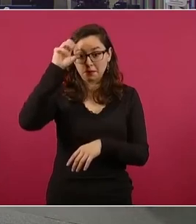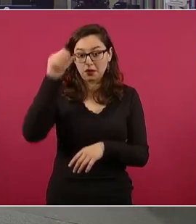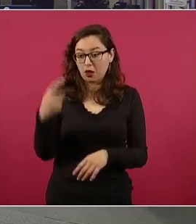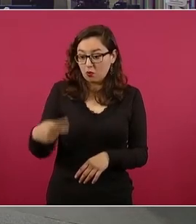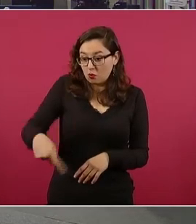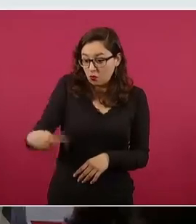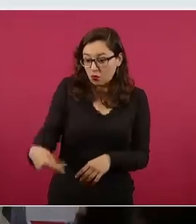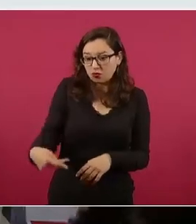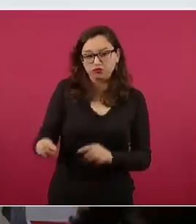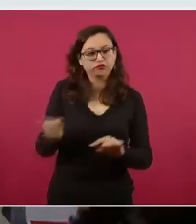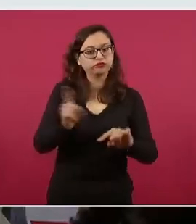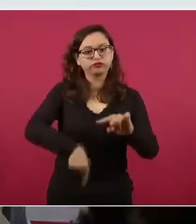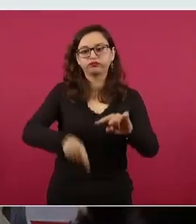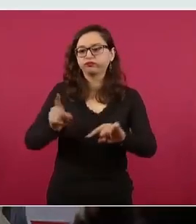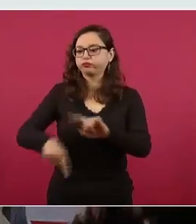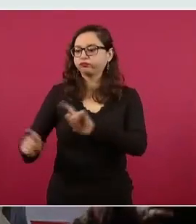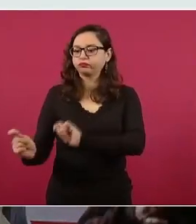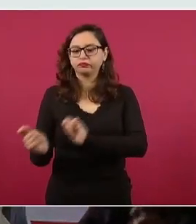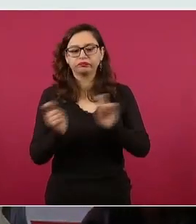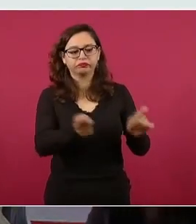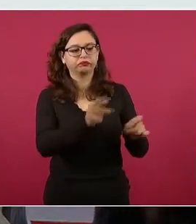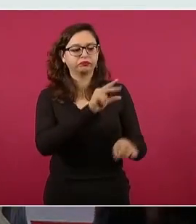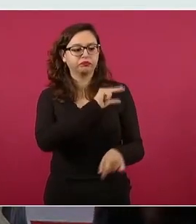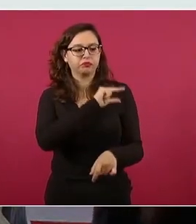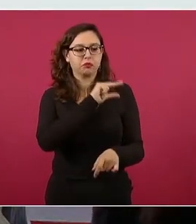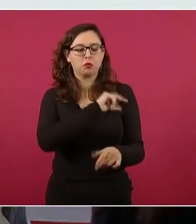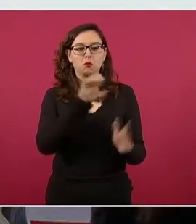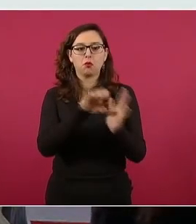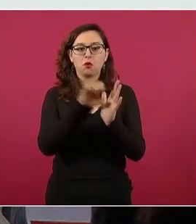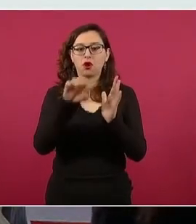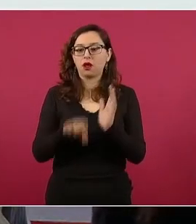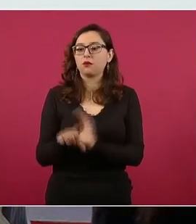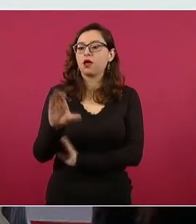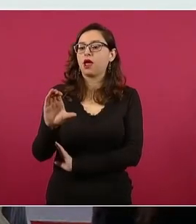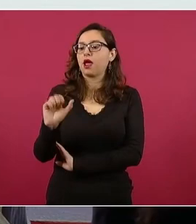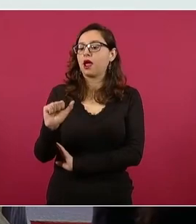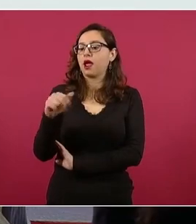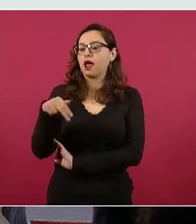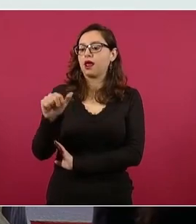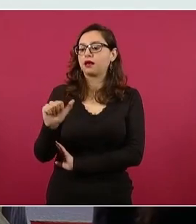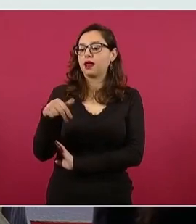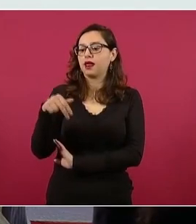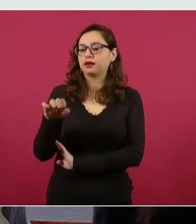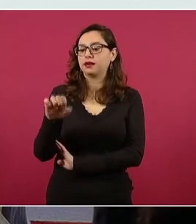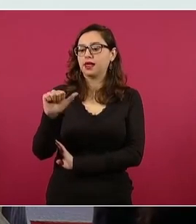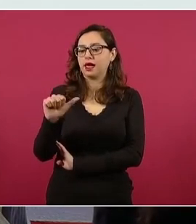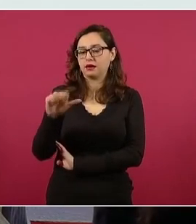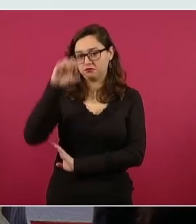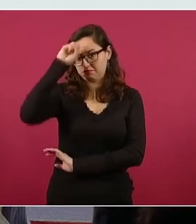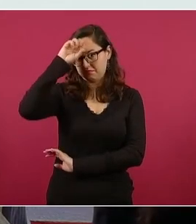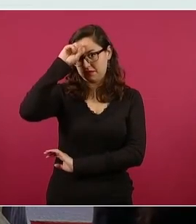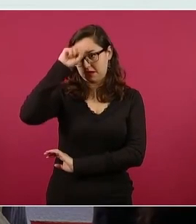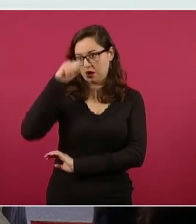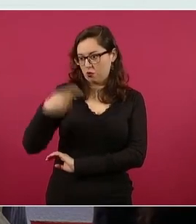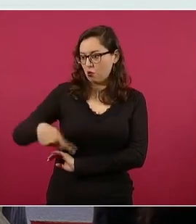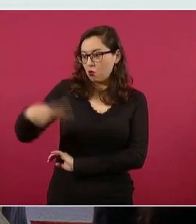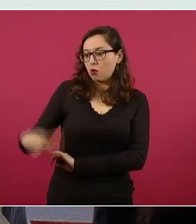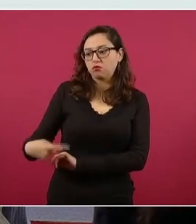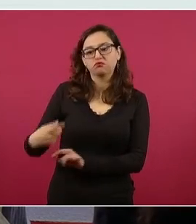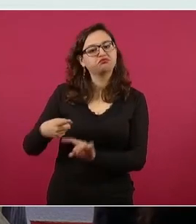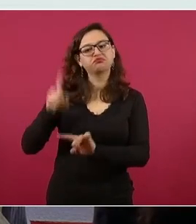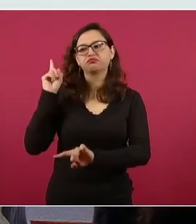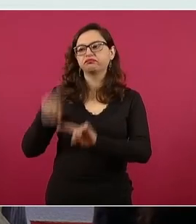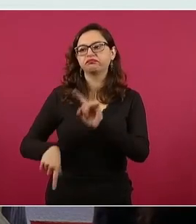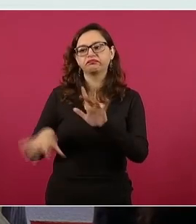paraestatal, como fue el caso de la histórica mina de Cananea. Ahí se entregó, a partir de esa